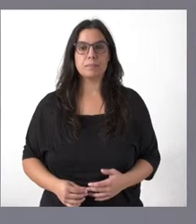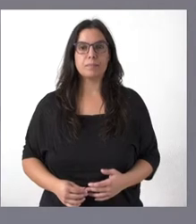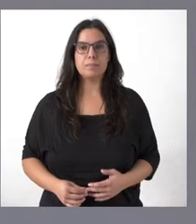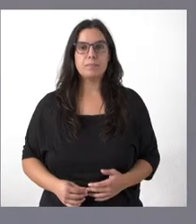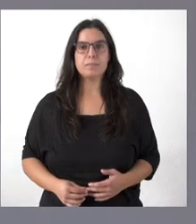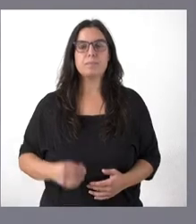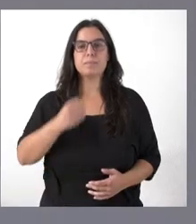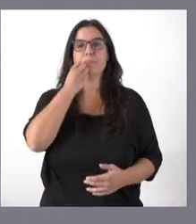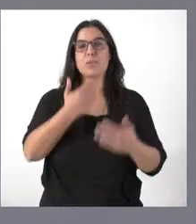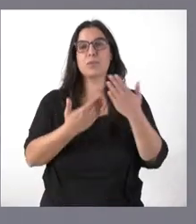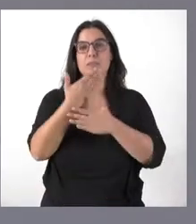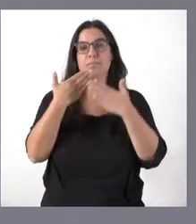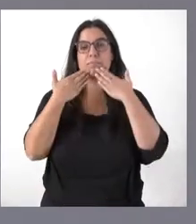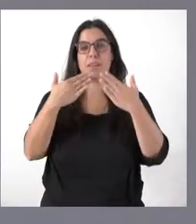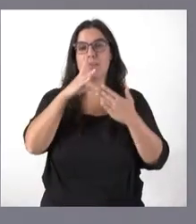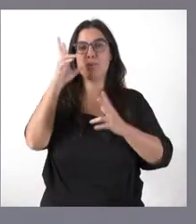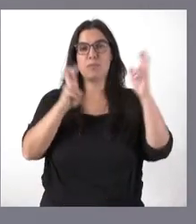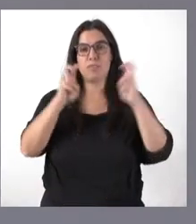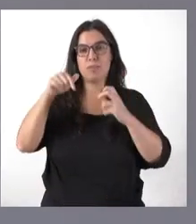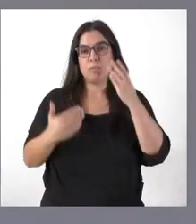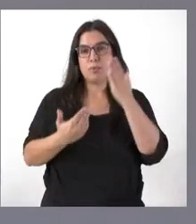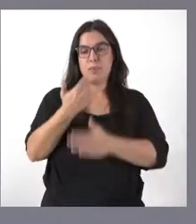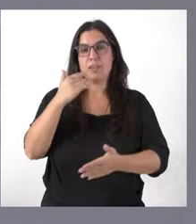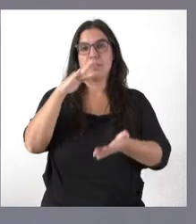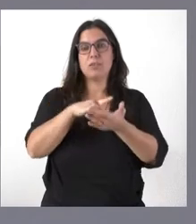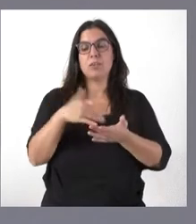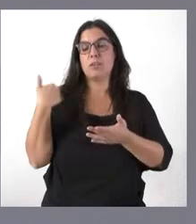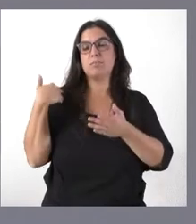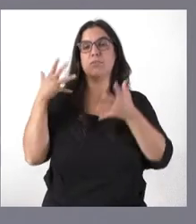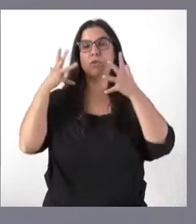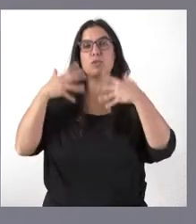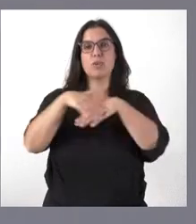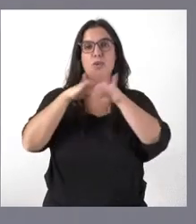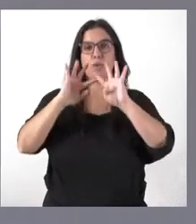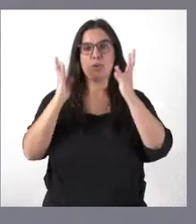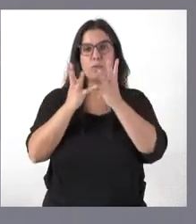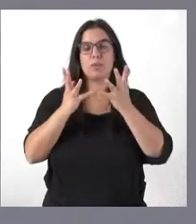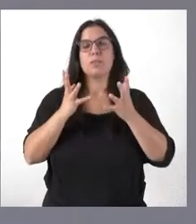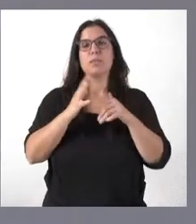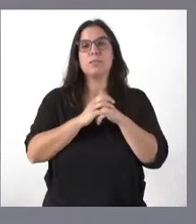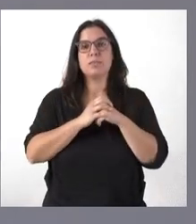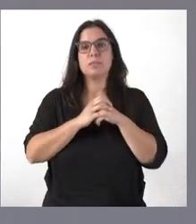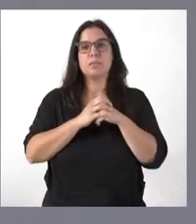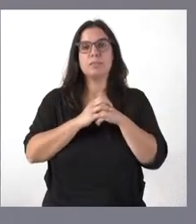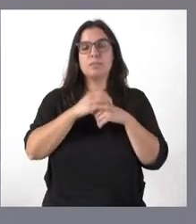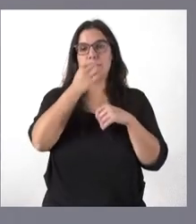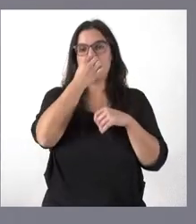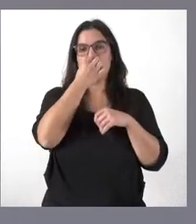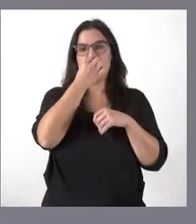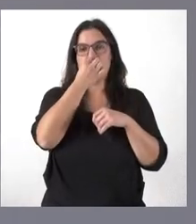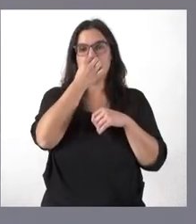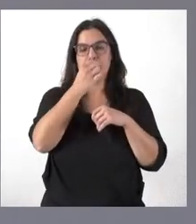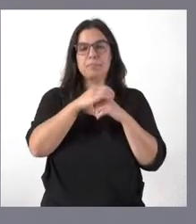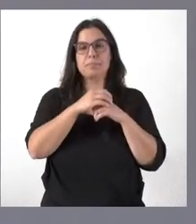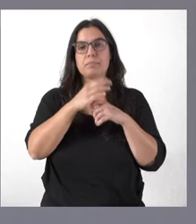Buenos días, muchas gracias por su presencia hoy aquí esta mañana en la que hemos tenido el Consejo de Gobierno de Castilla y León y en la que pasó a darles cuenta de